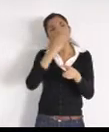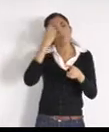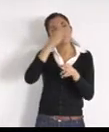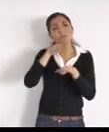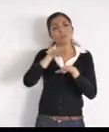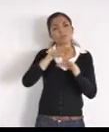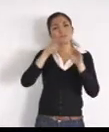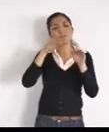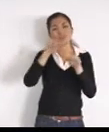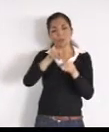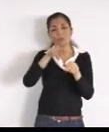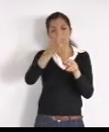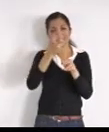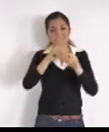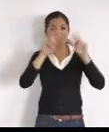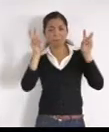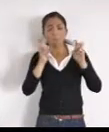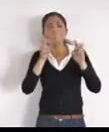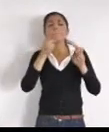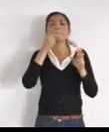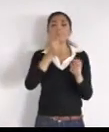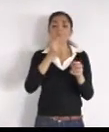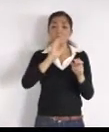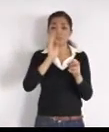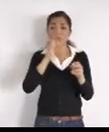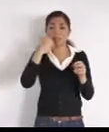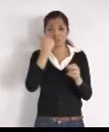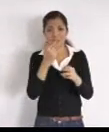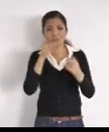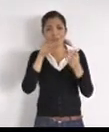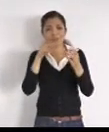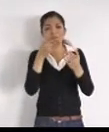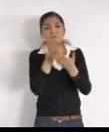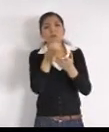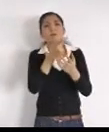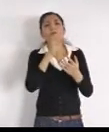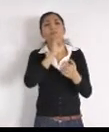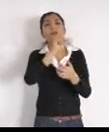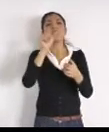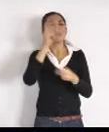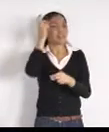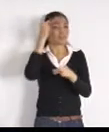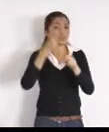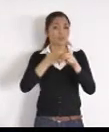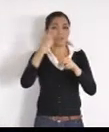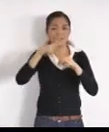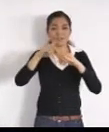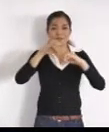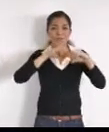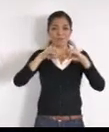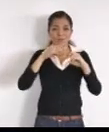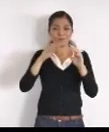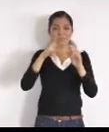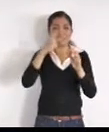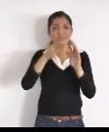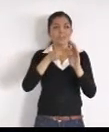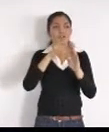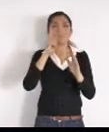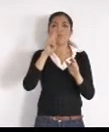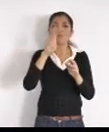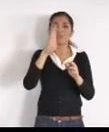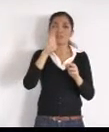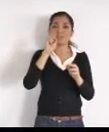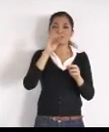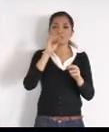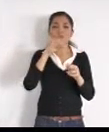través de la dirección, de profesión ciudadanos, que es el, el teléfono, del conmutador, 32 83 44 00, la extensión, 44